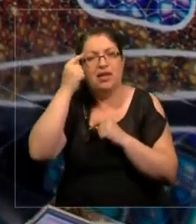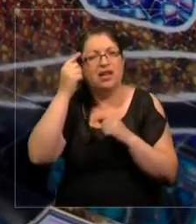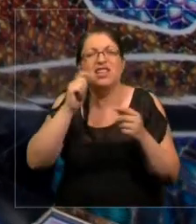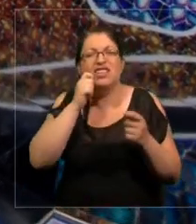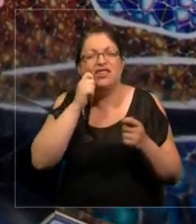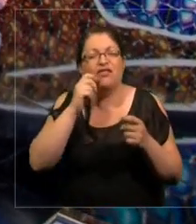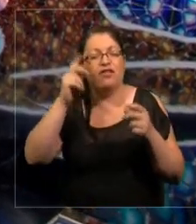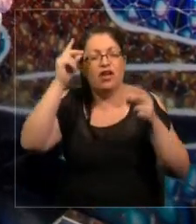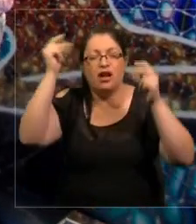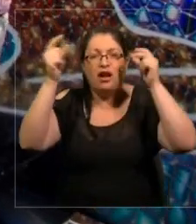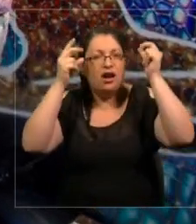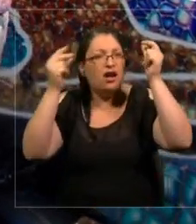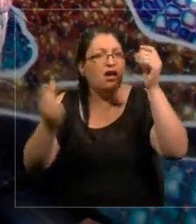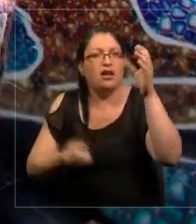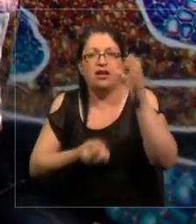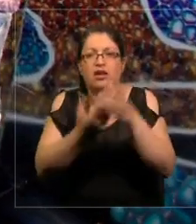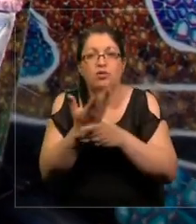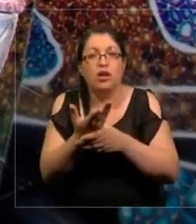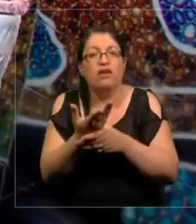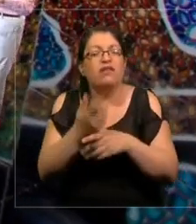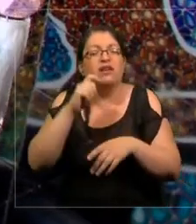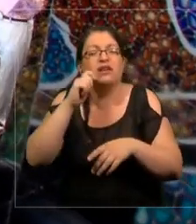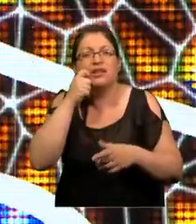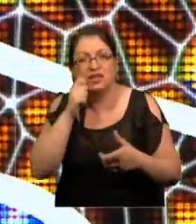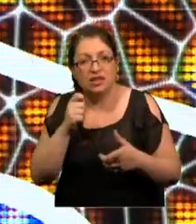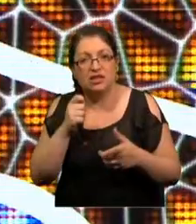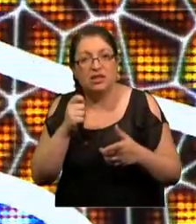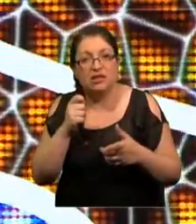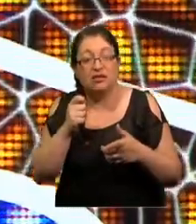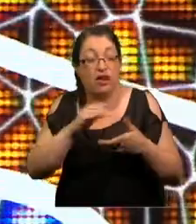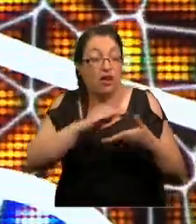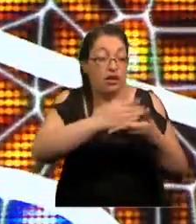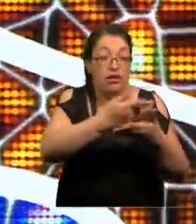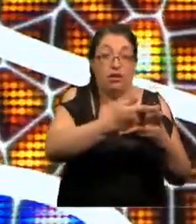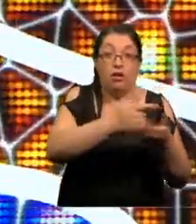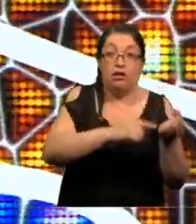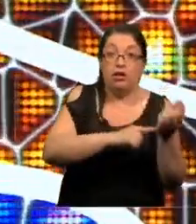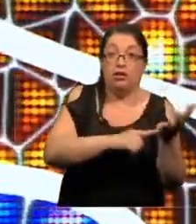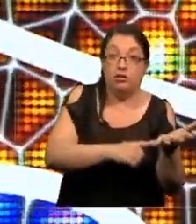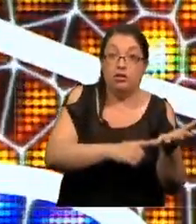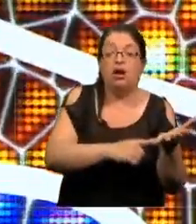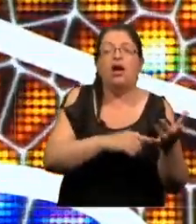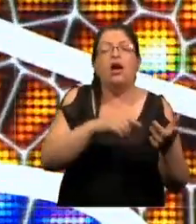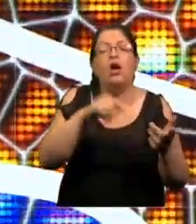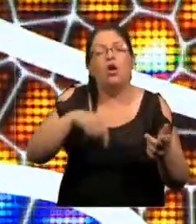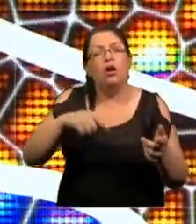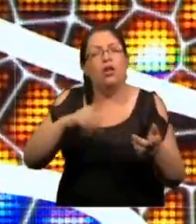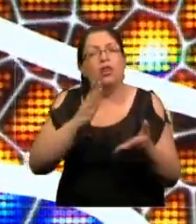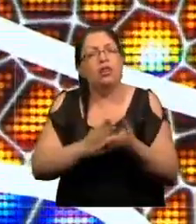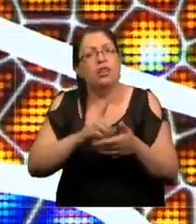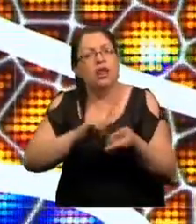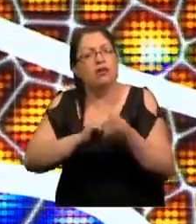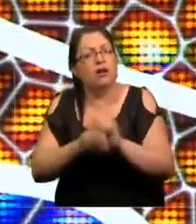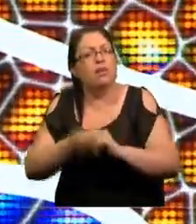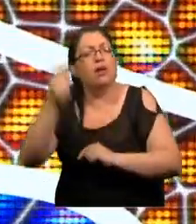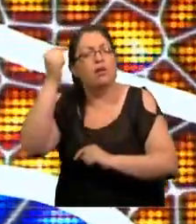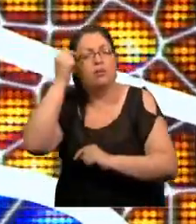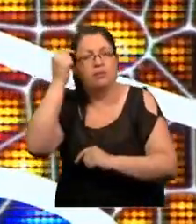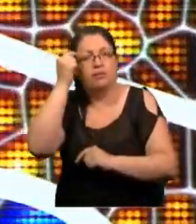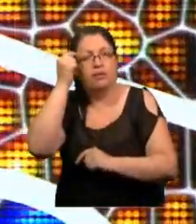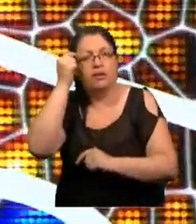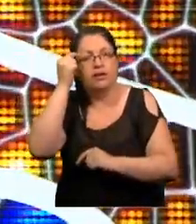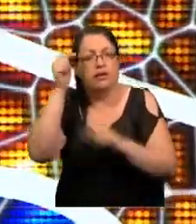innovación y la innovación que es sinónimo de innovación tecnológica, hoy debe pensarse como una